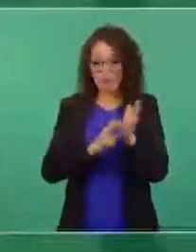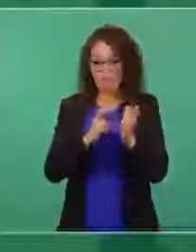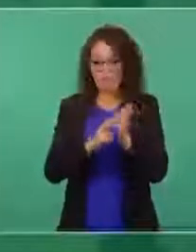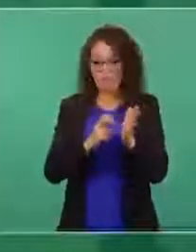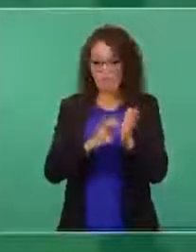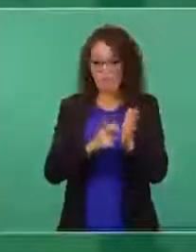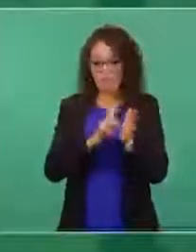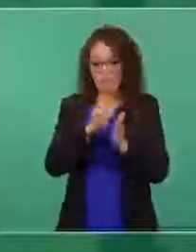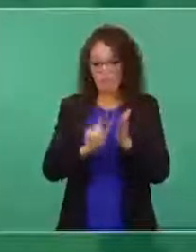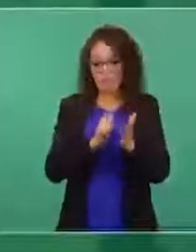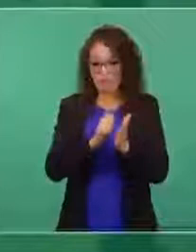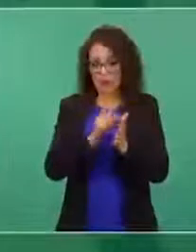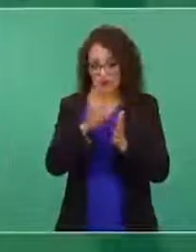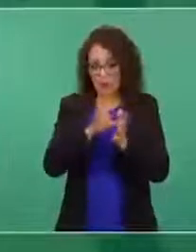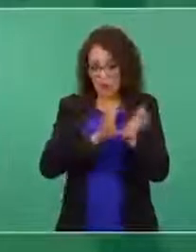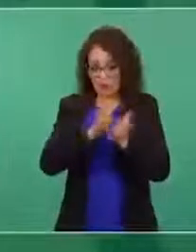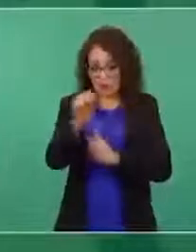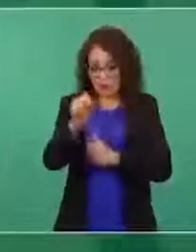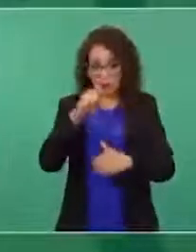con el litio,